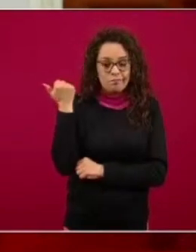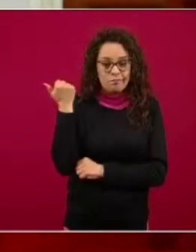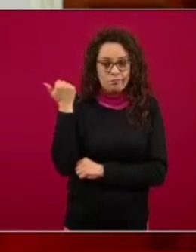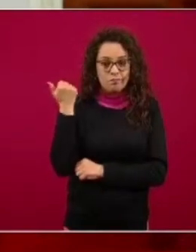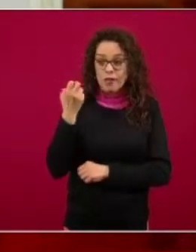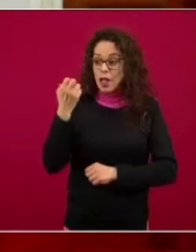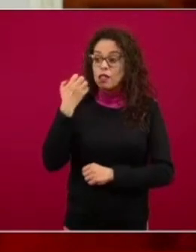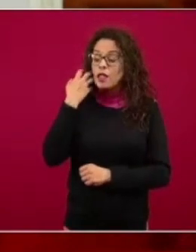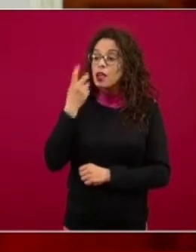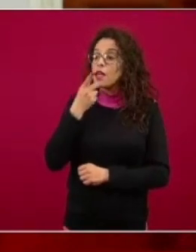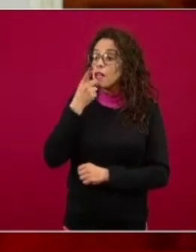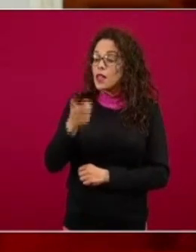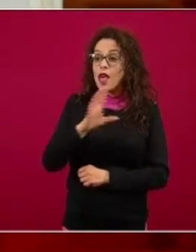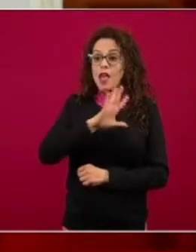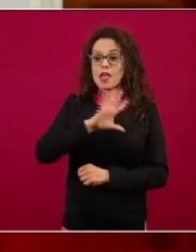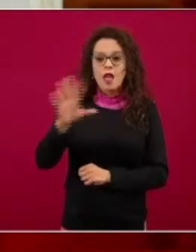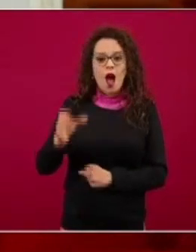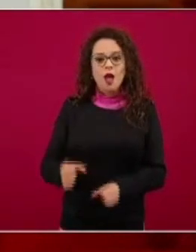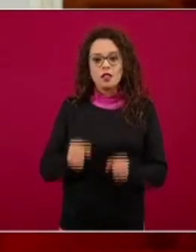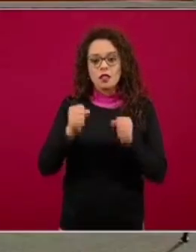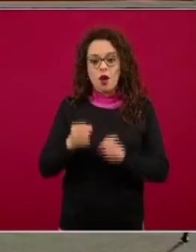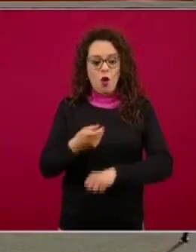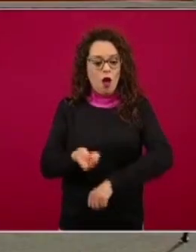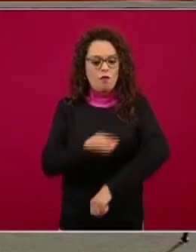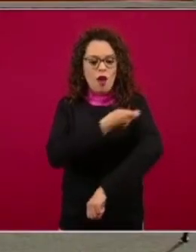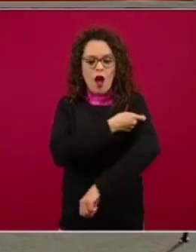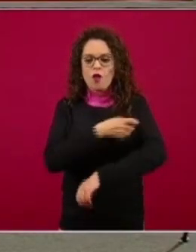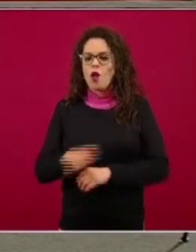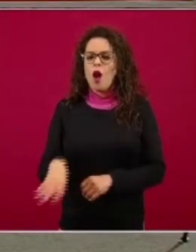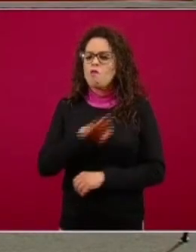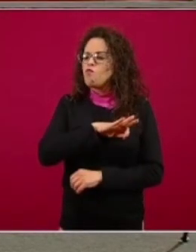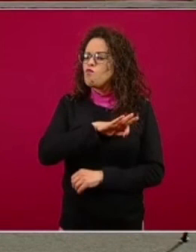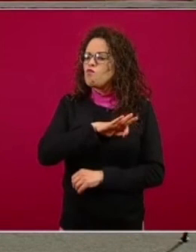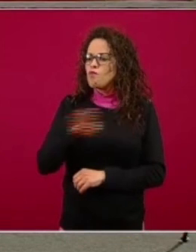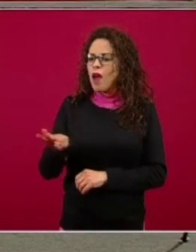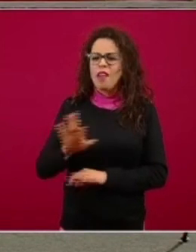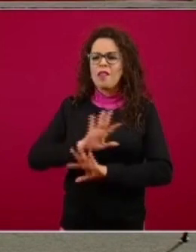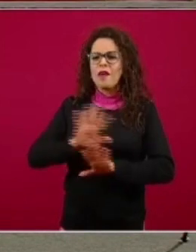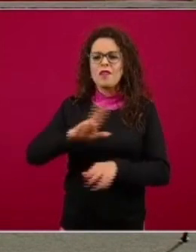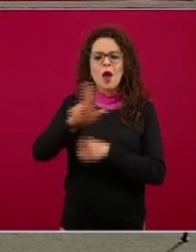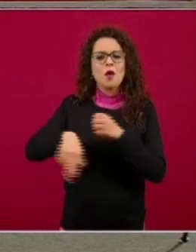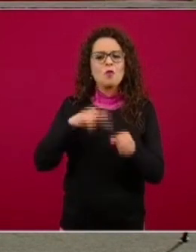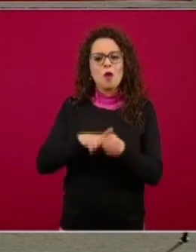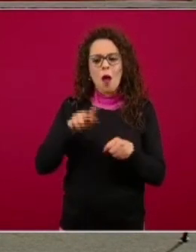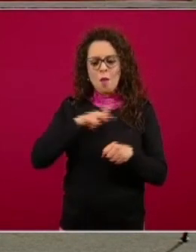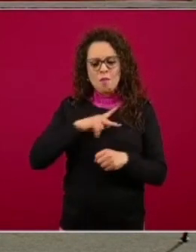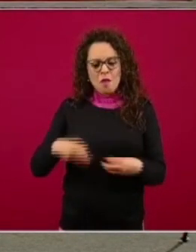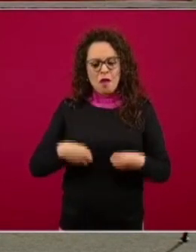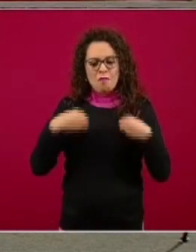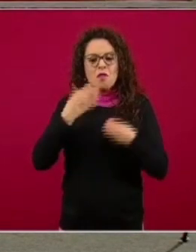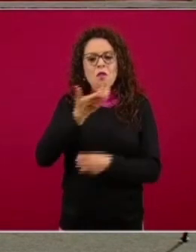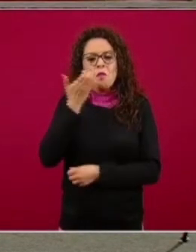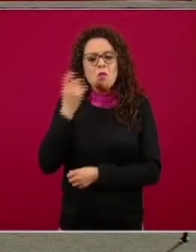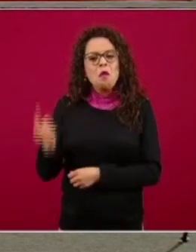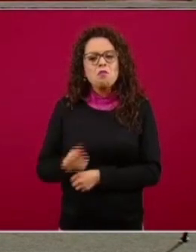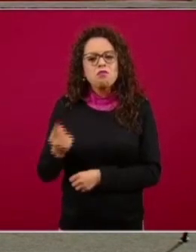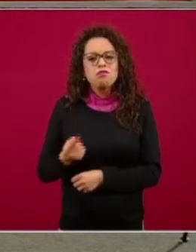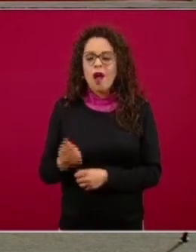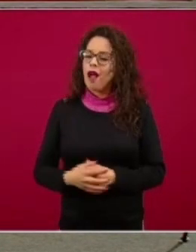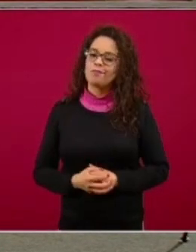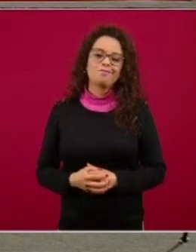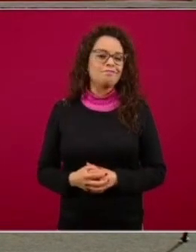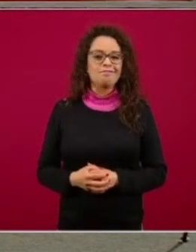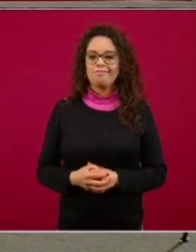pase para que podamos inmediatamente volver a nuestras actividades. Es muy